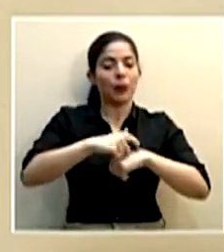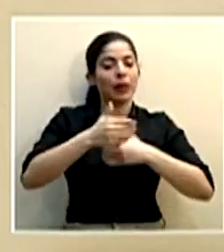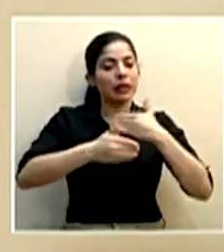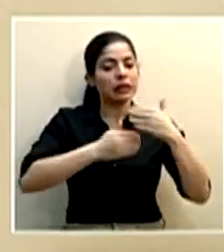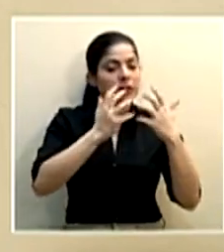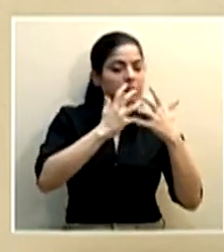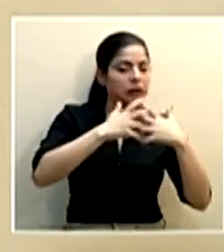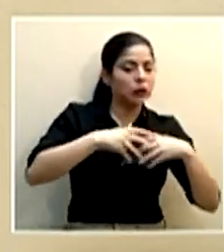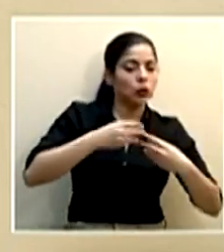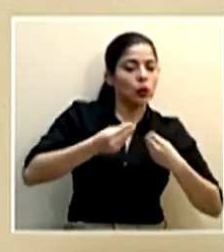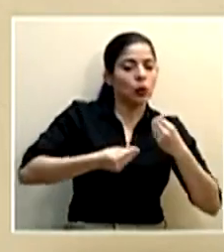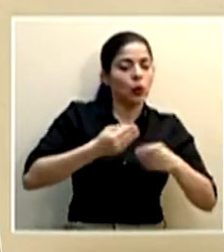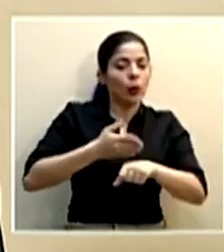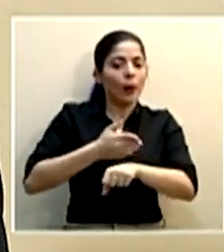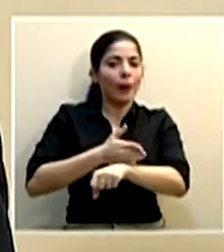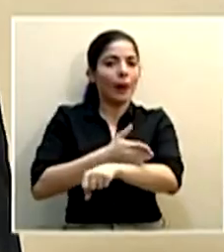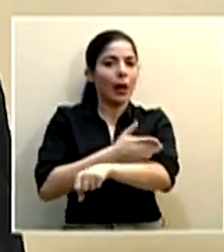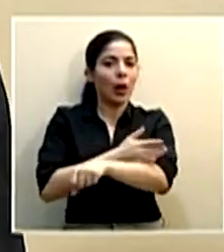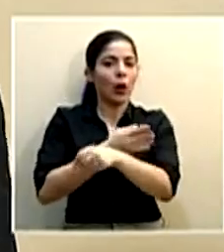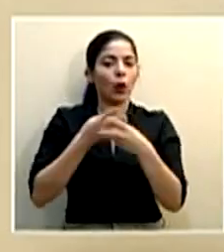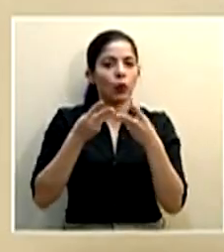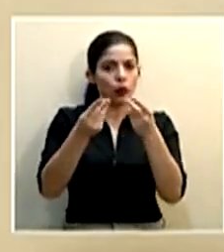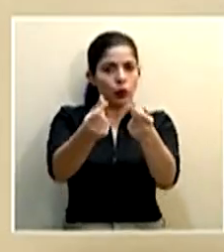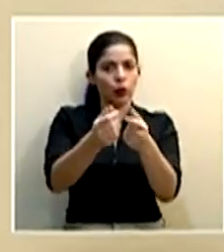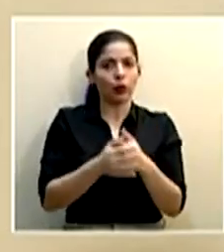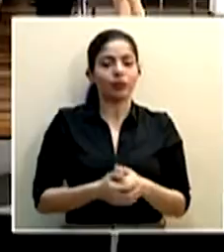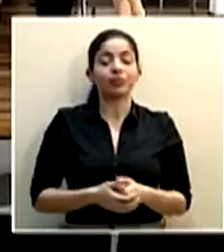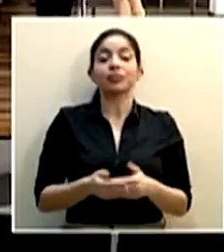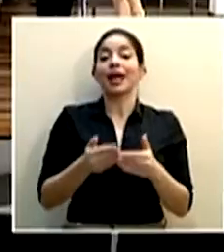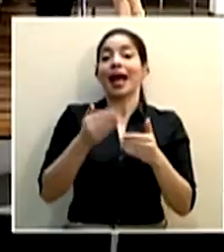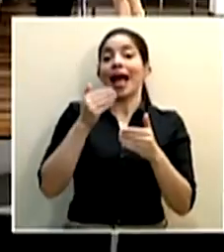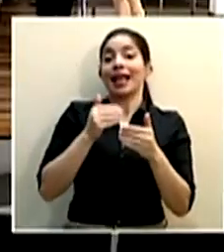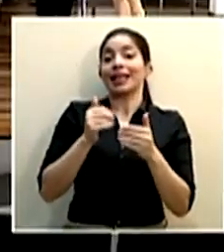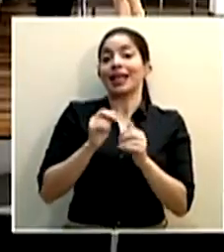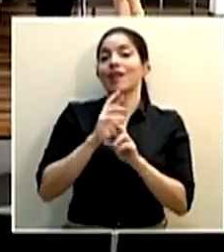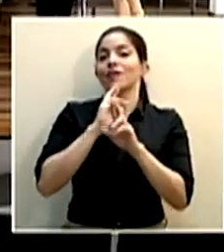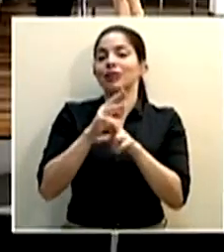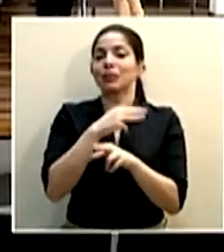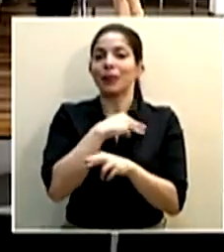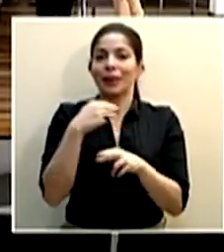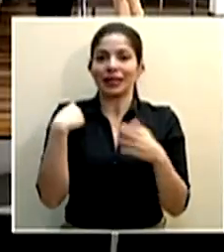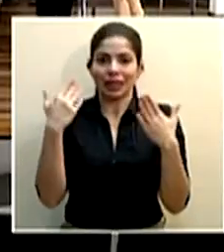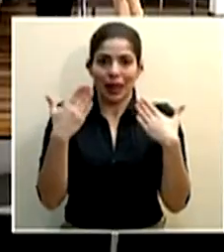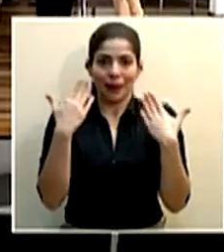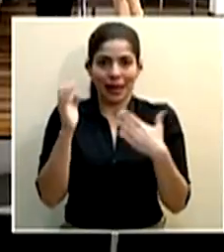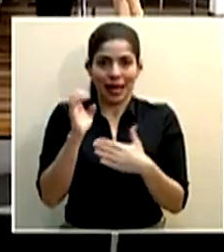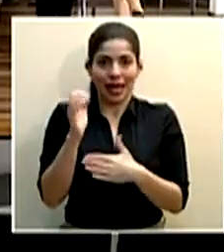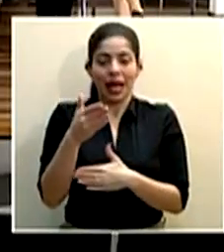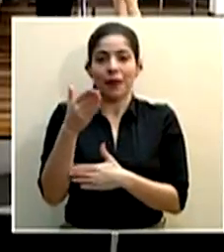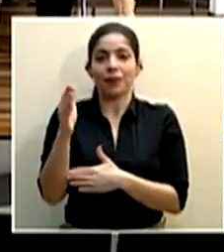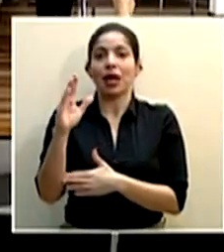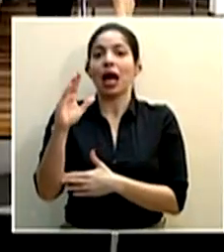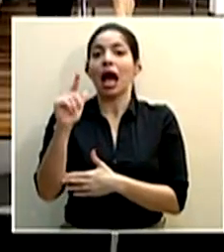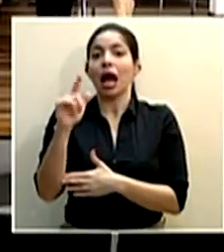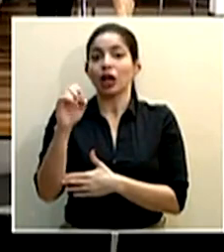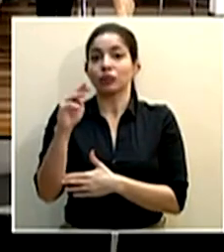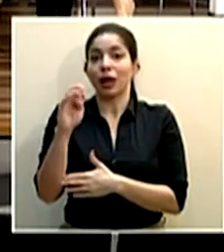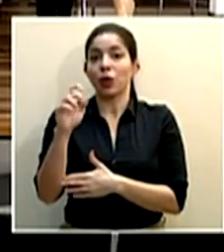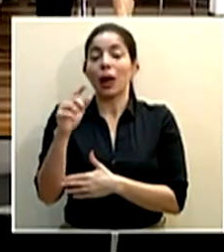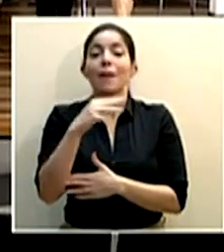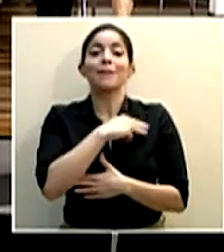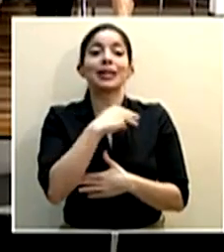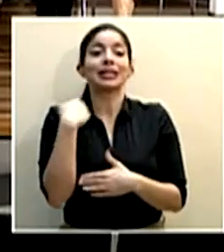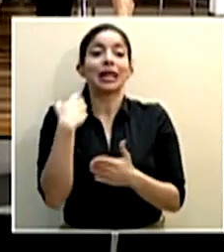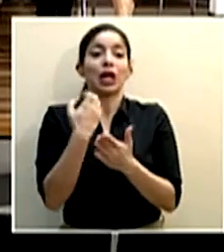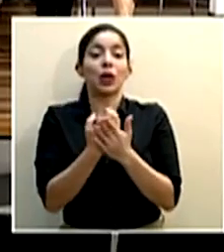ajuste para ver cómo podemos optimizar todos esos flujos antes de continuar antes la respuesta del ministro de ambiente y energía Carlos Manuel Rodríguez la ministra de